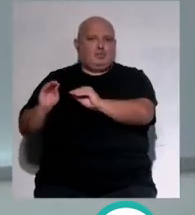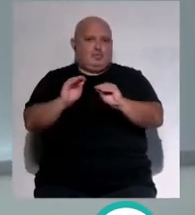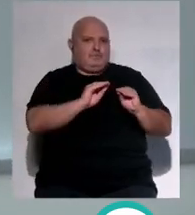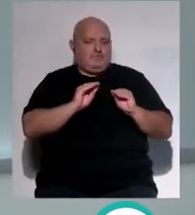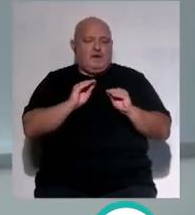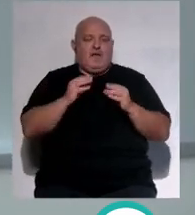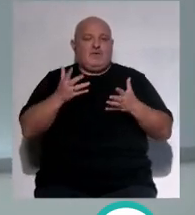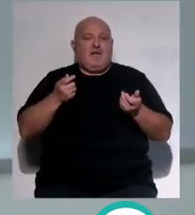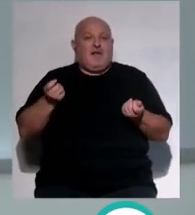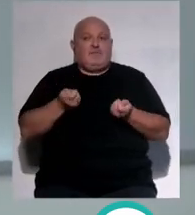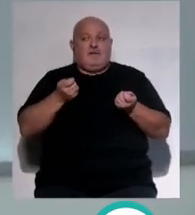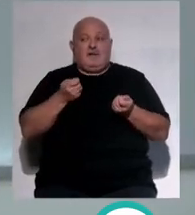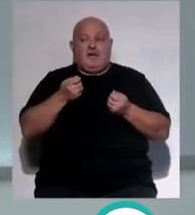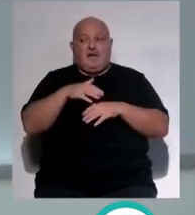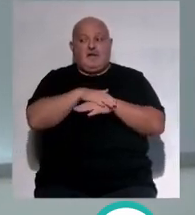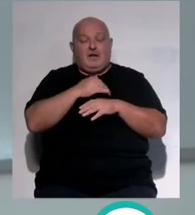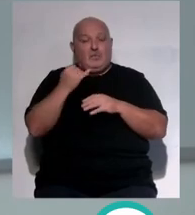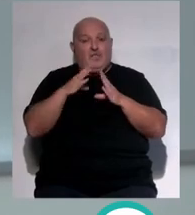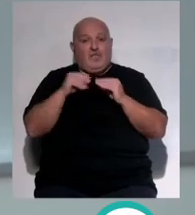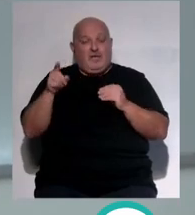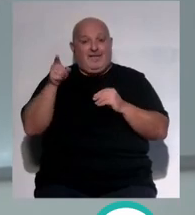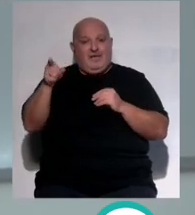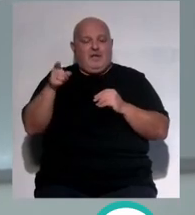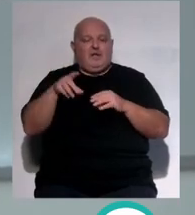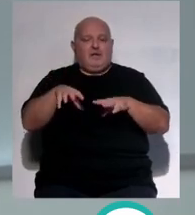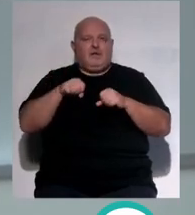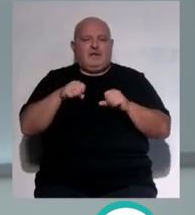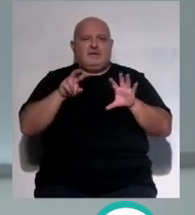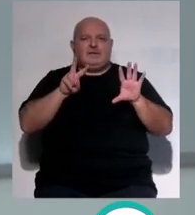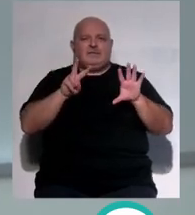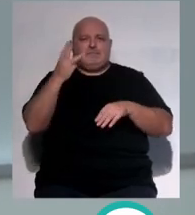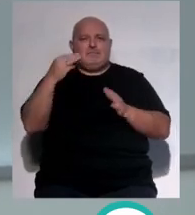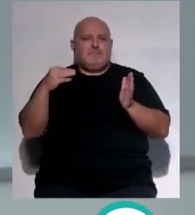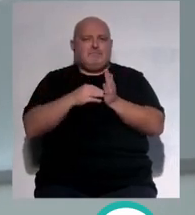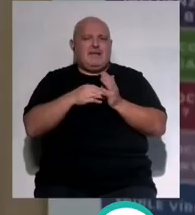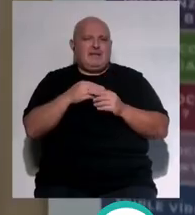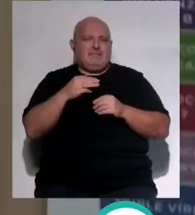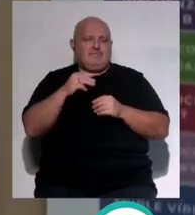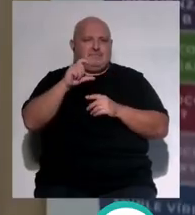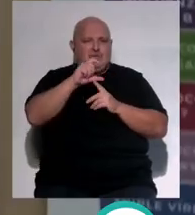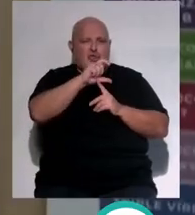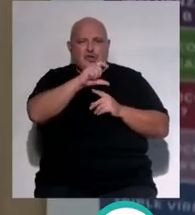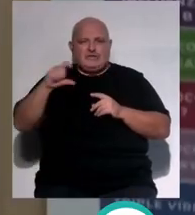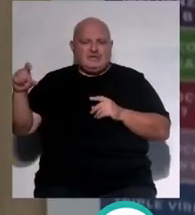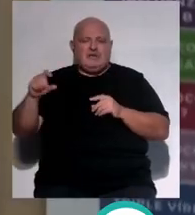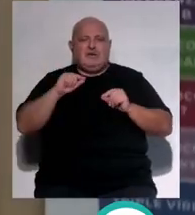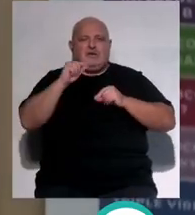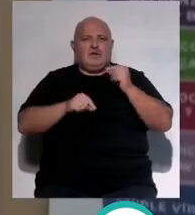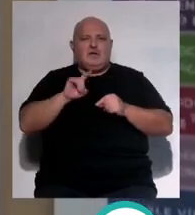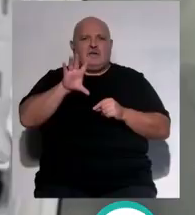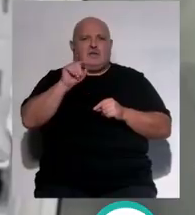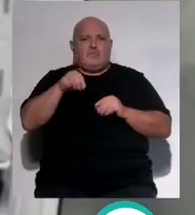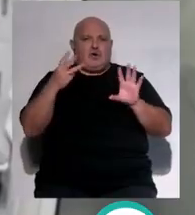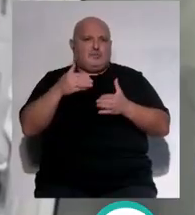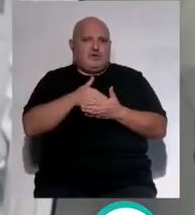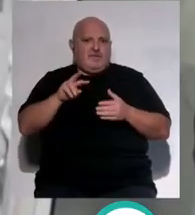Para la actual campaña, la Administración Sanitaria Andaluza ha adquirido 73.000 dosis, con un presupuesto de 15,8